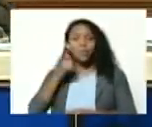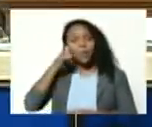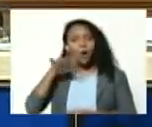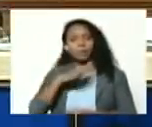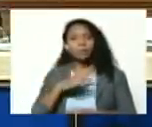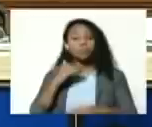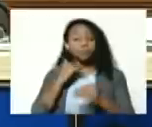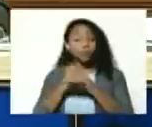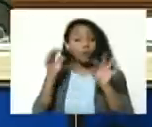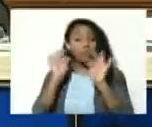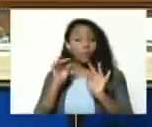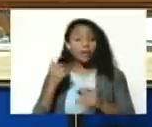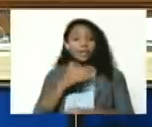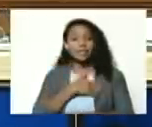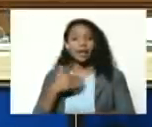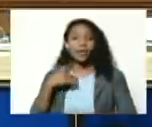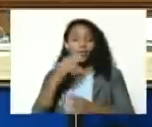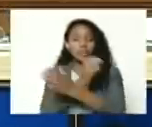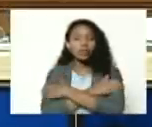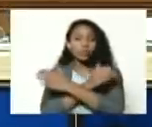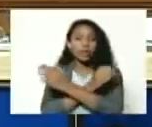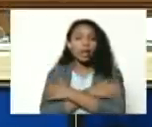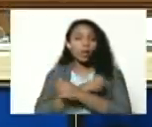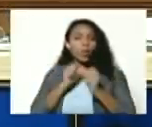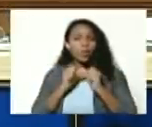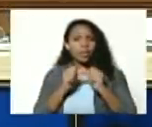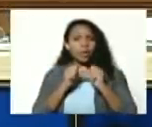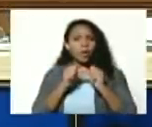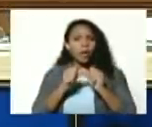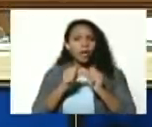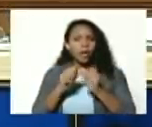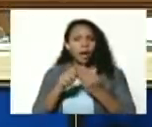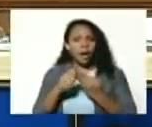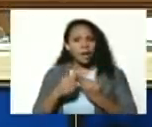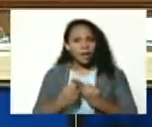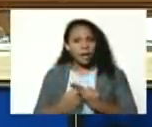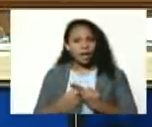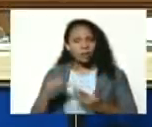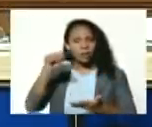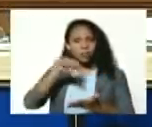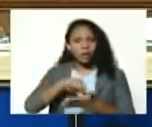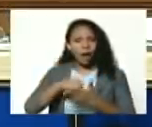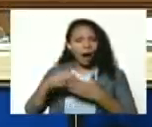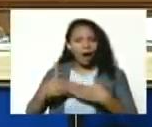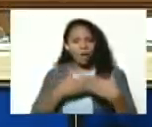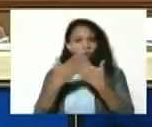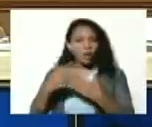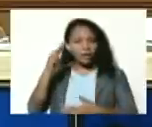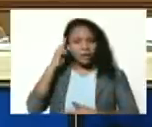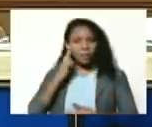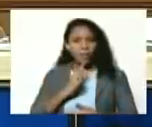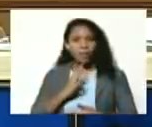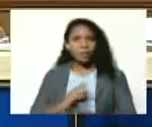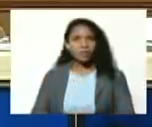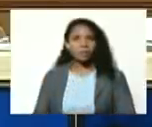igualmente quiero felicitar la continuidad de la revista del centro de estudio Simón Bolívar